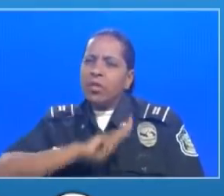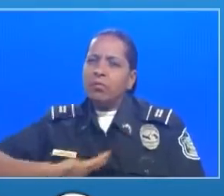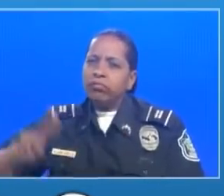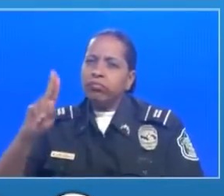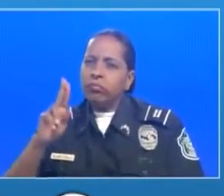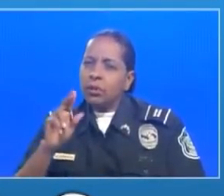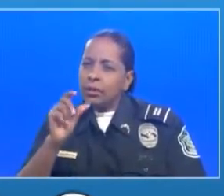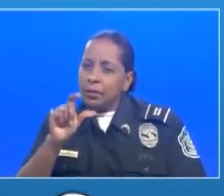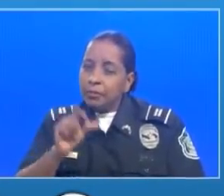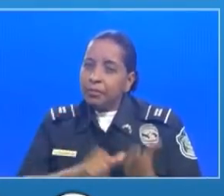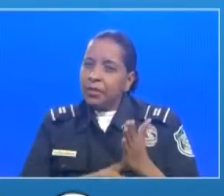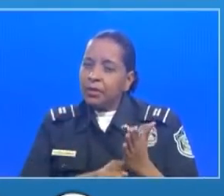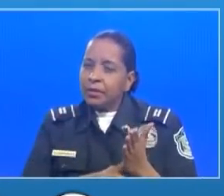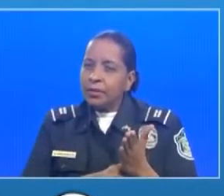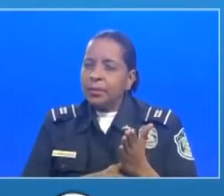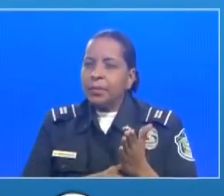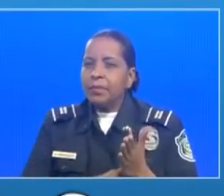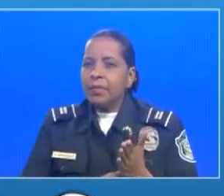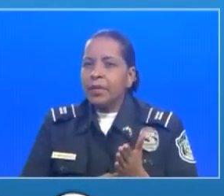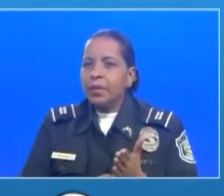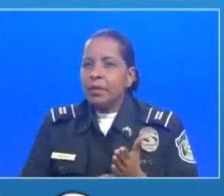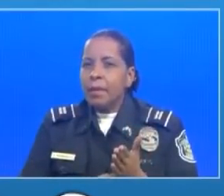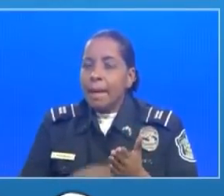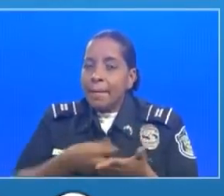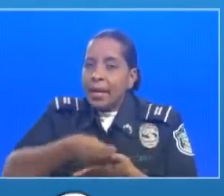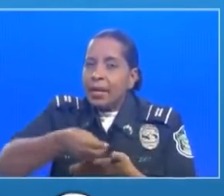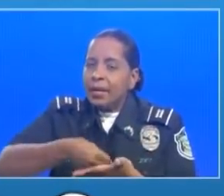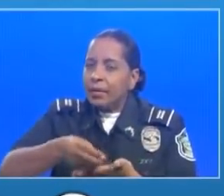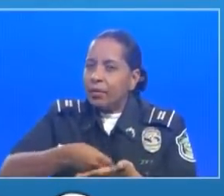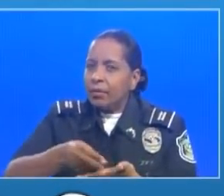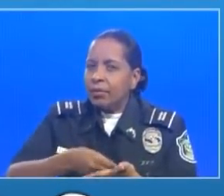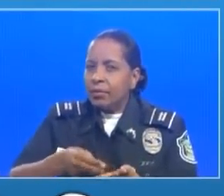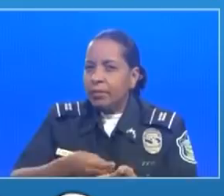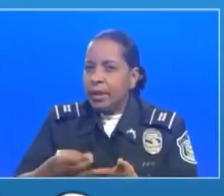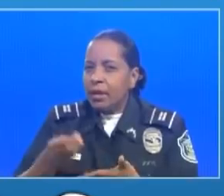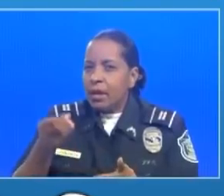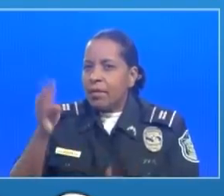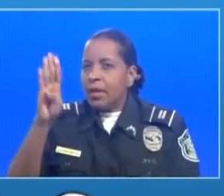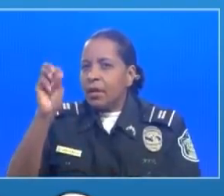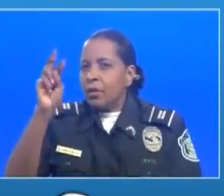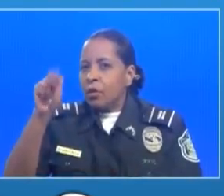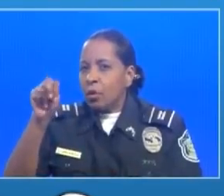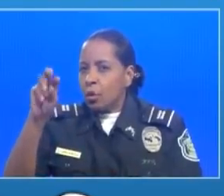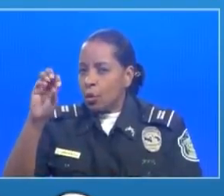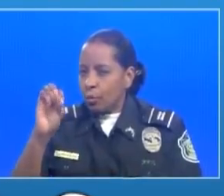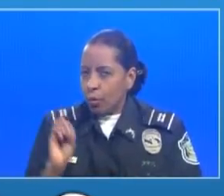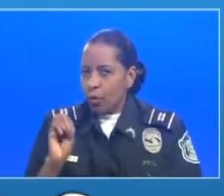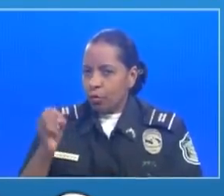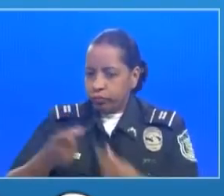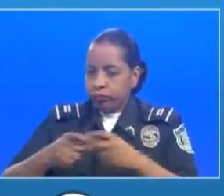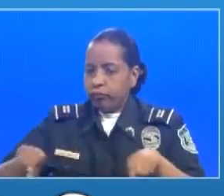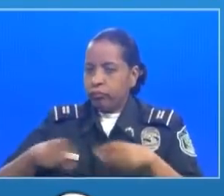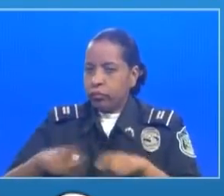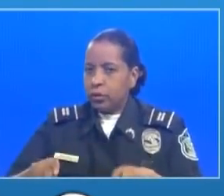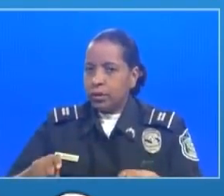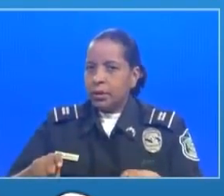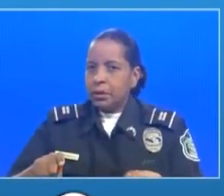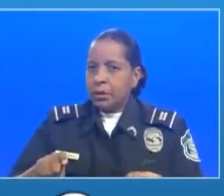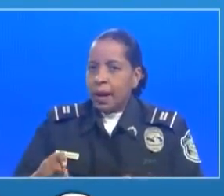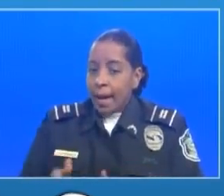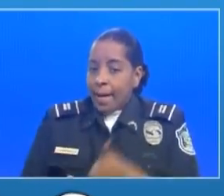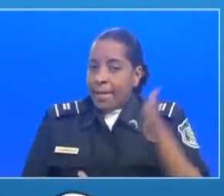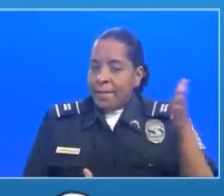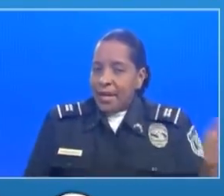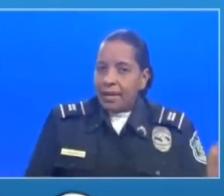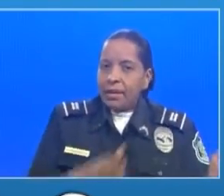cédulas para la compra en este caso en lugar de los bonos en lugar de las bolsas de comida porque hay muchas quejas en